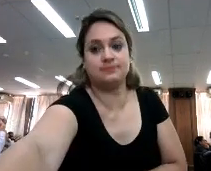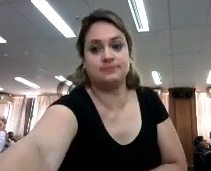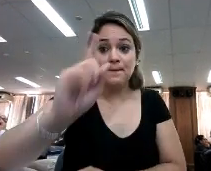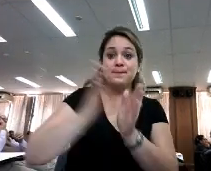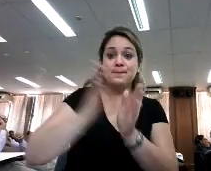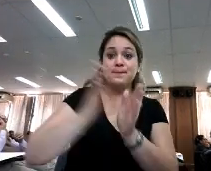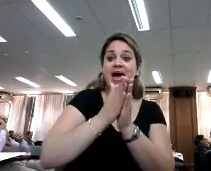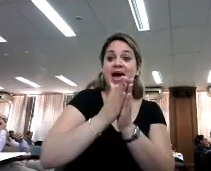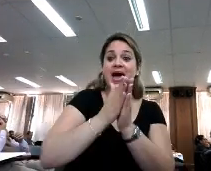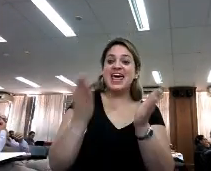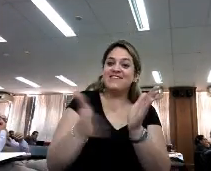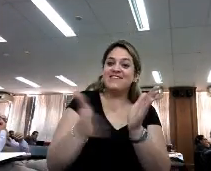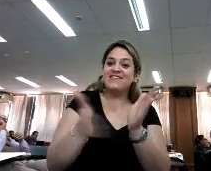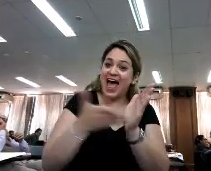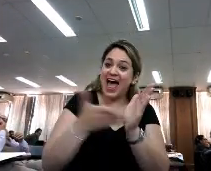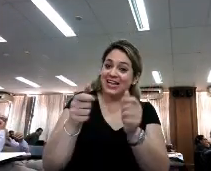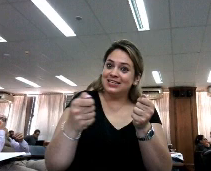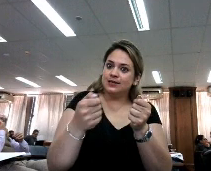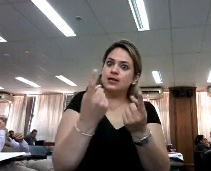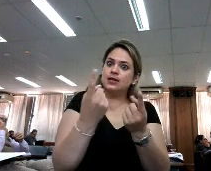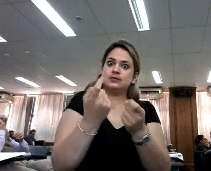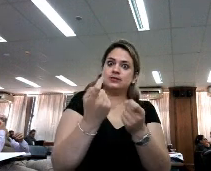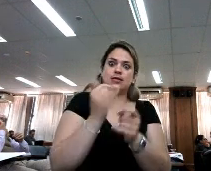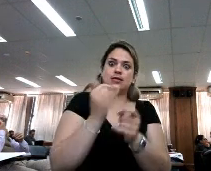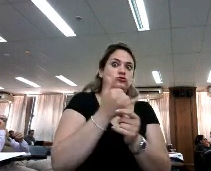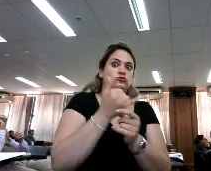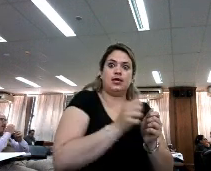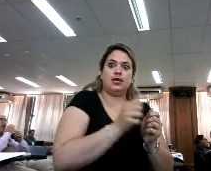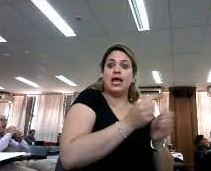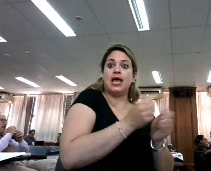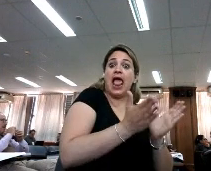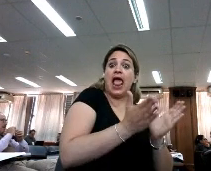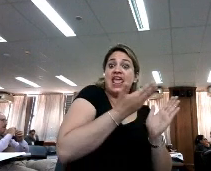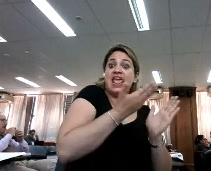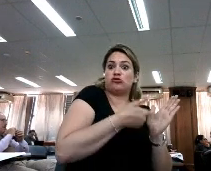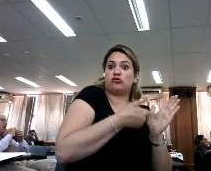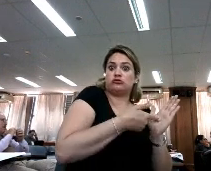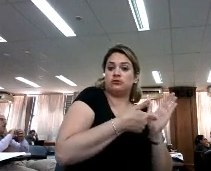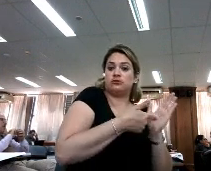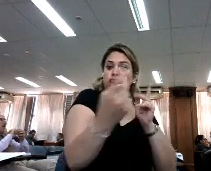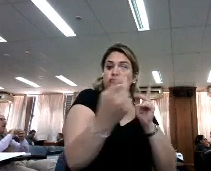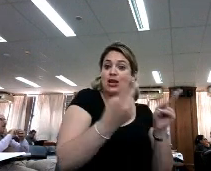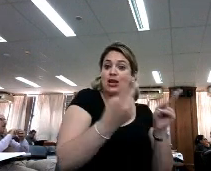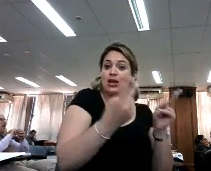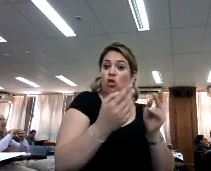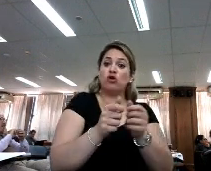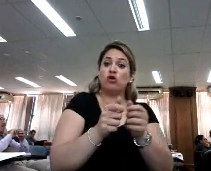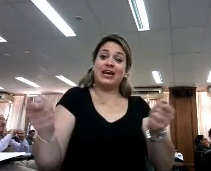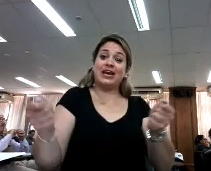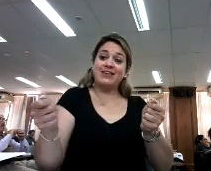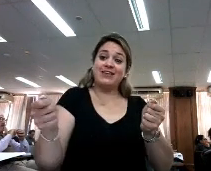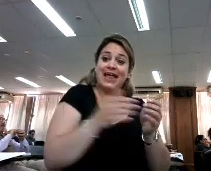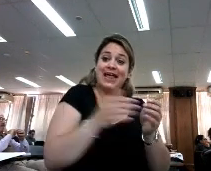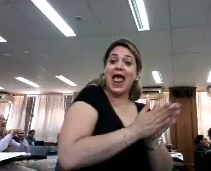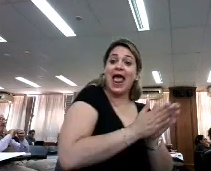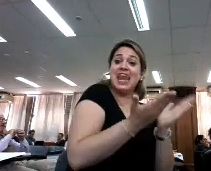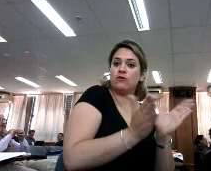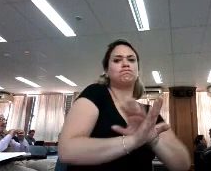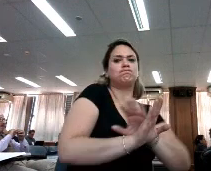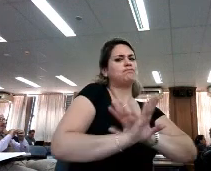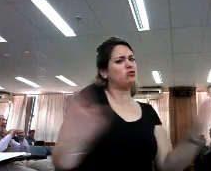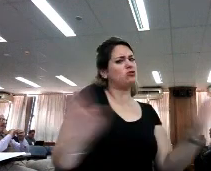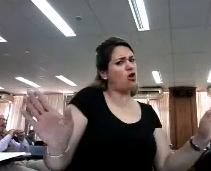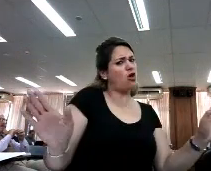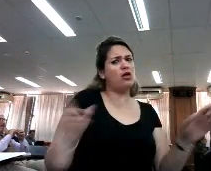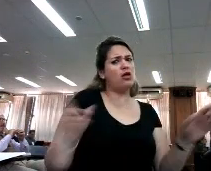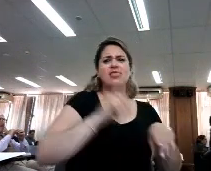el uso de los libros. Entonces, eso no hay que descuidarlo. Eso es todo. No les voy